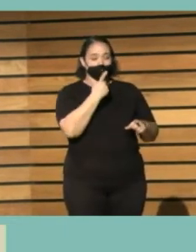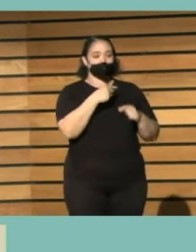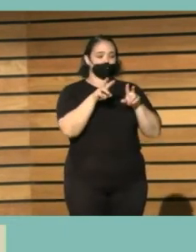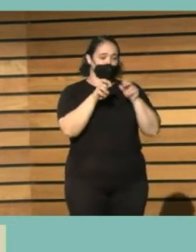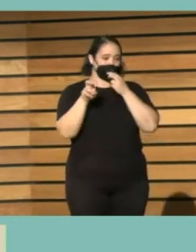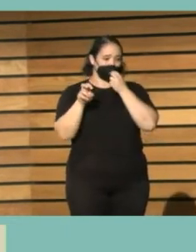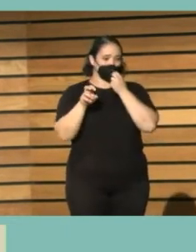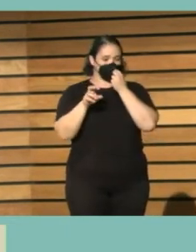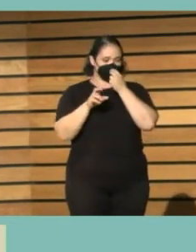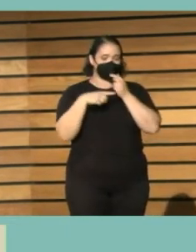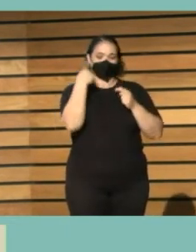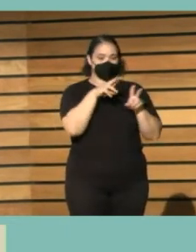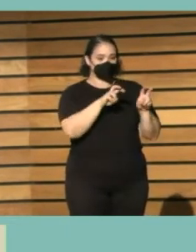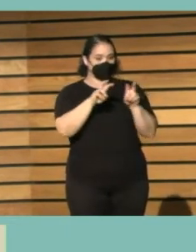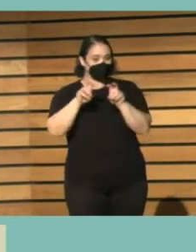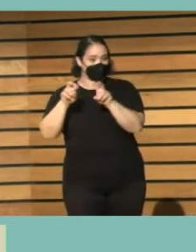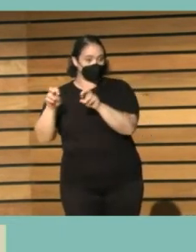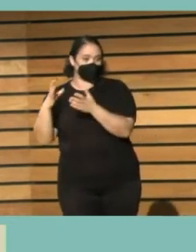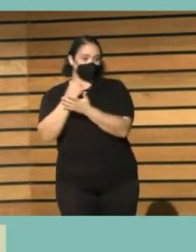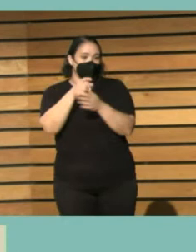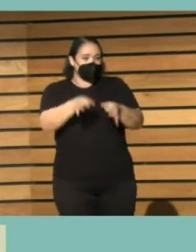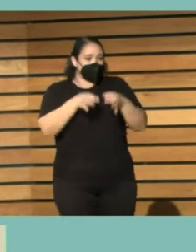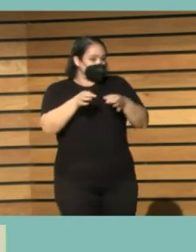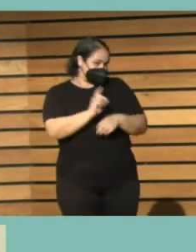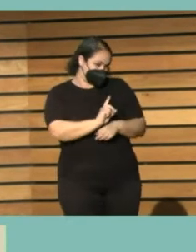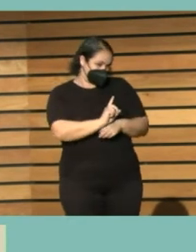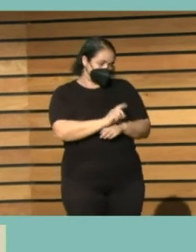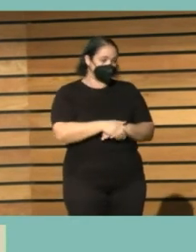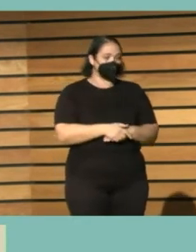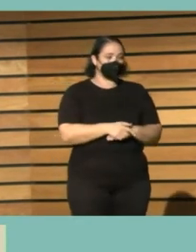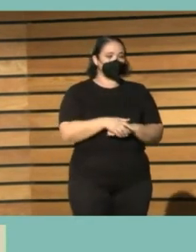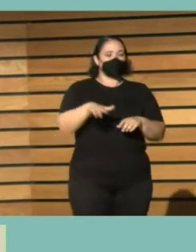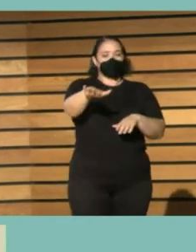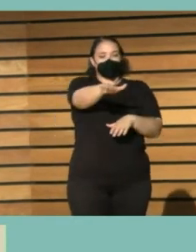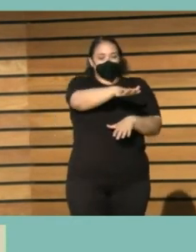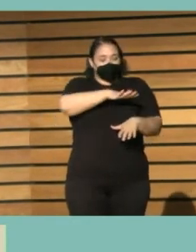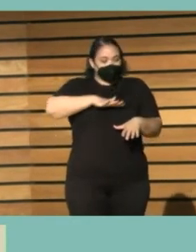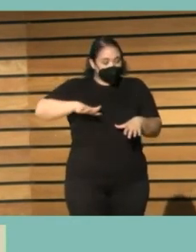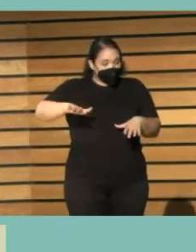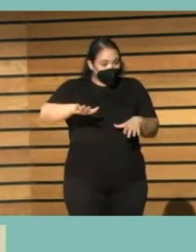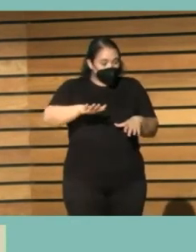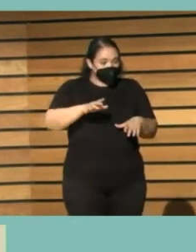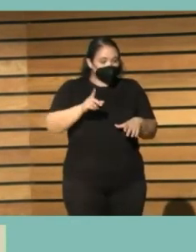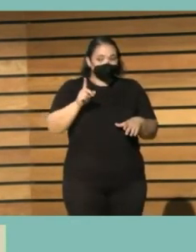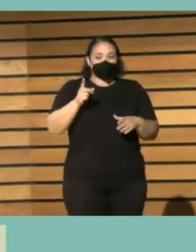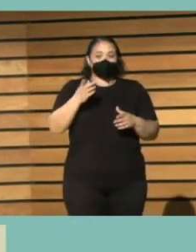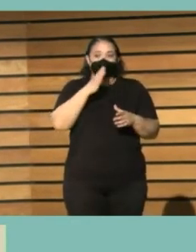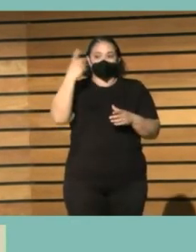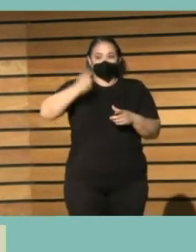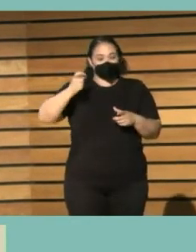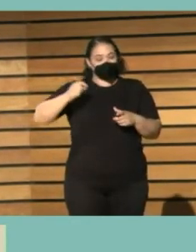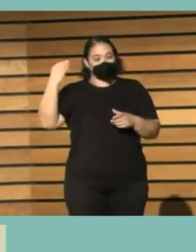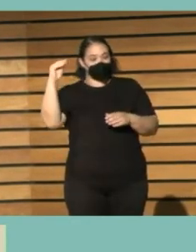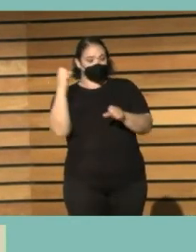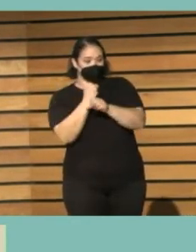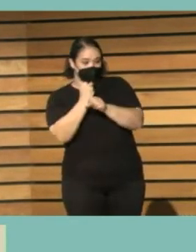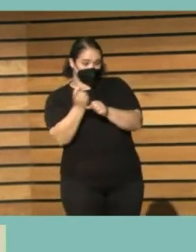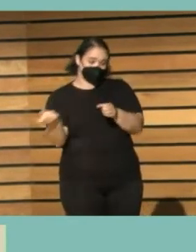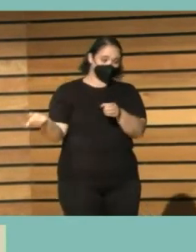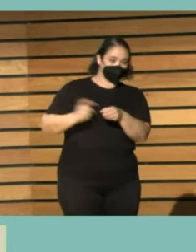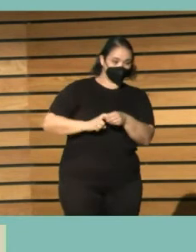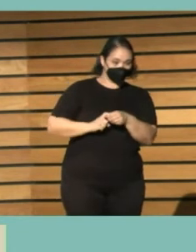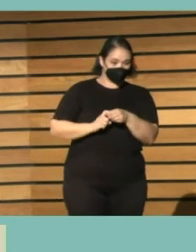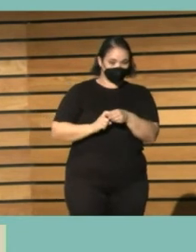en este congreso igual podríamos hacer una sección un espacio no sé para los más para los más jóvenes para los que se